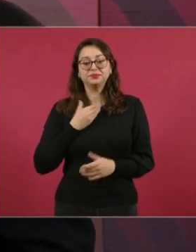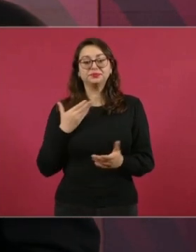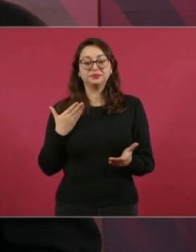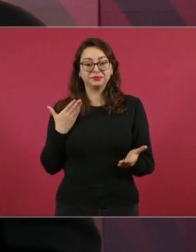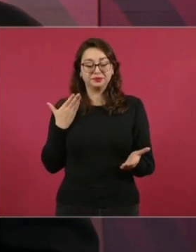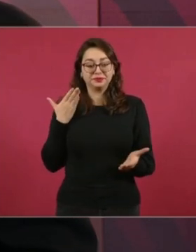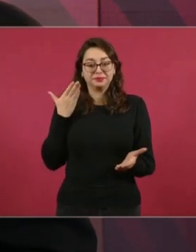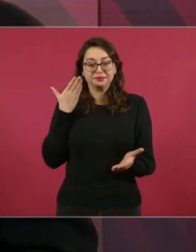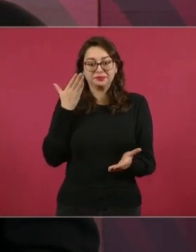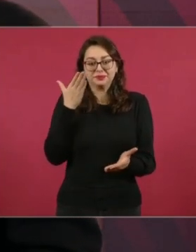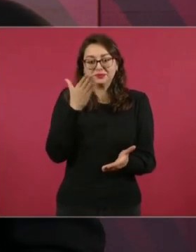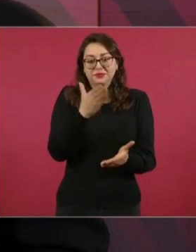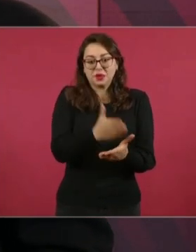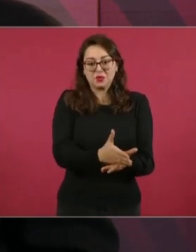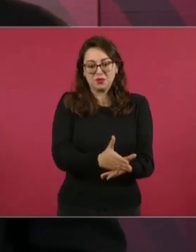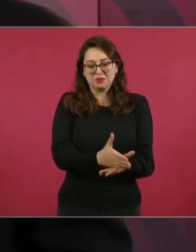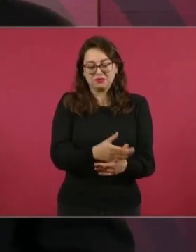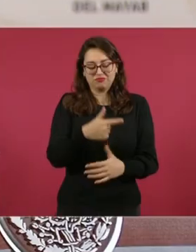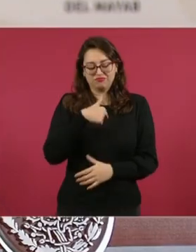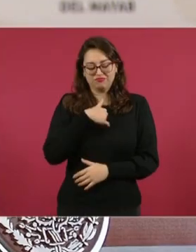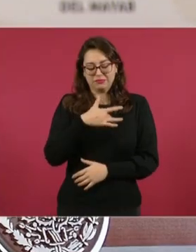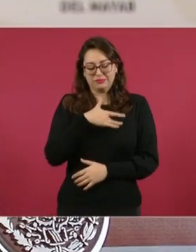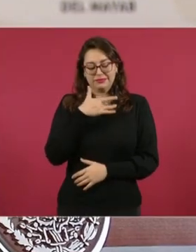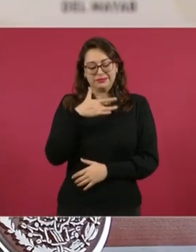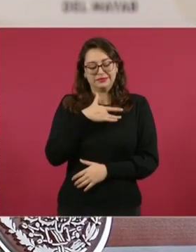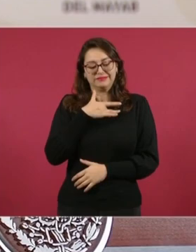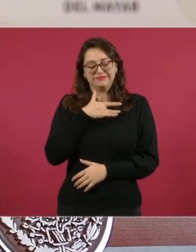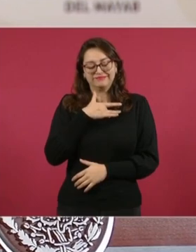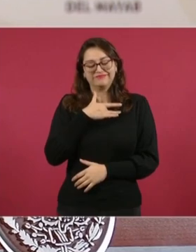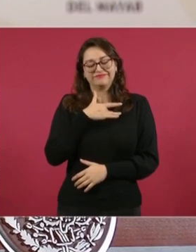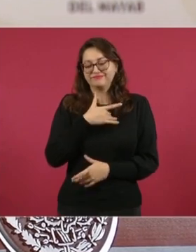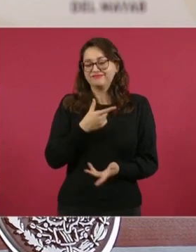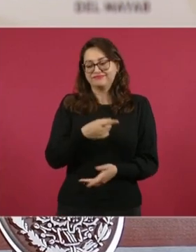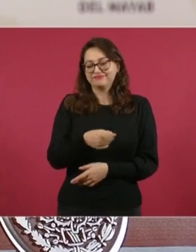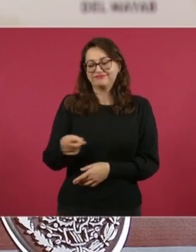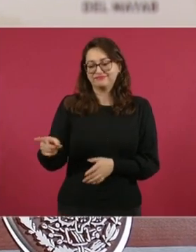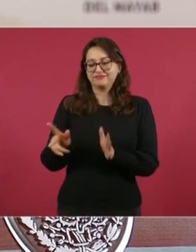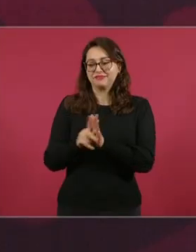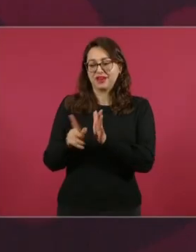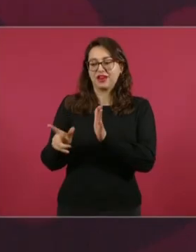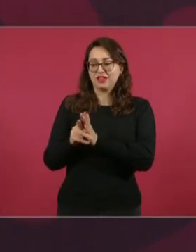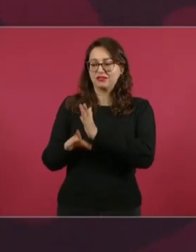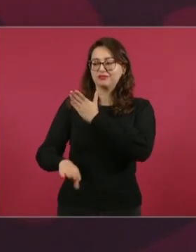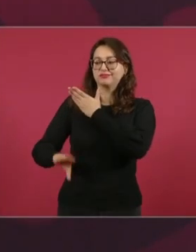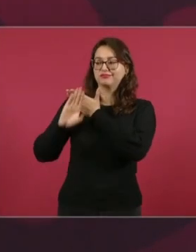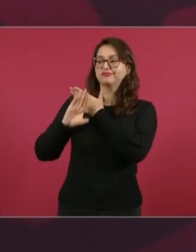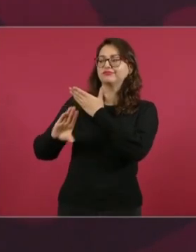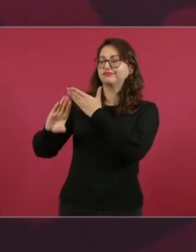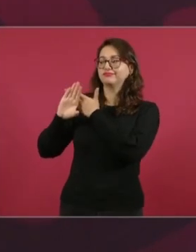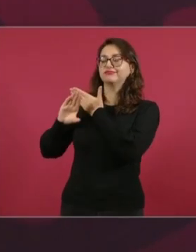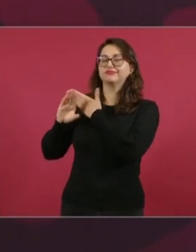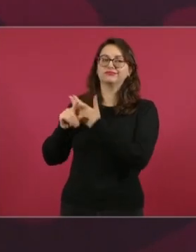Y imaginé, es por el periódico, es por la denuncia que me están haciendo,